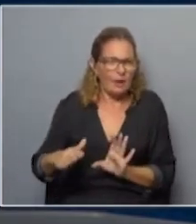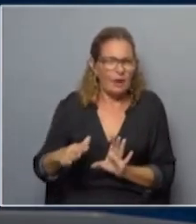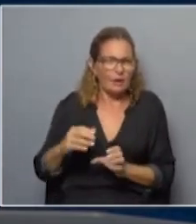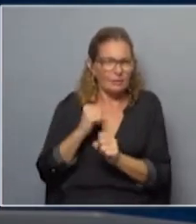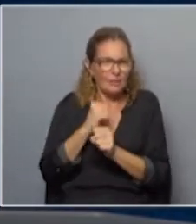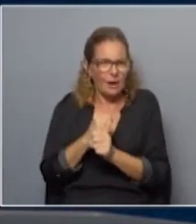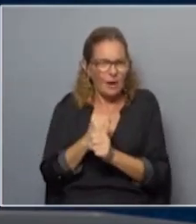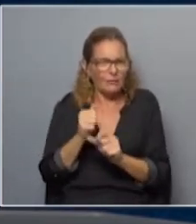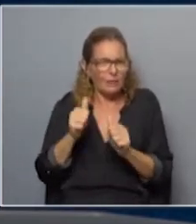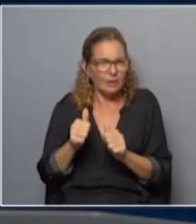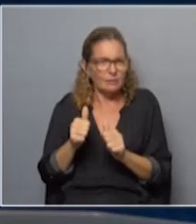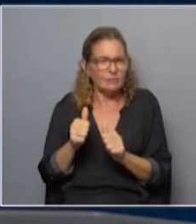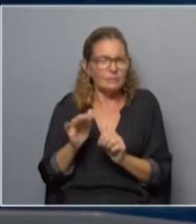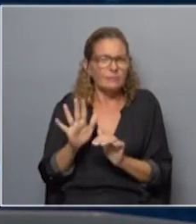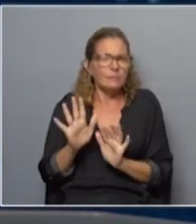intolerancia. O sea,